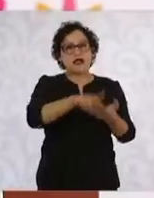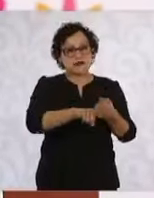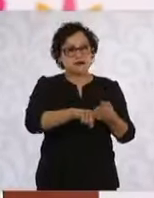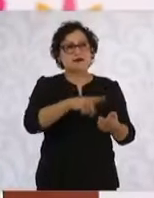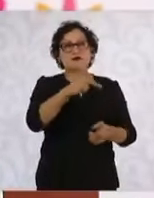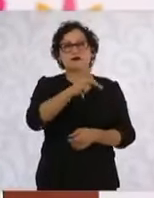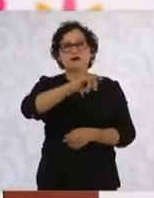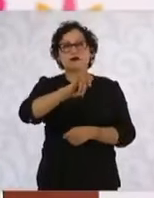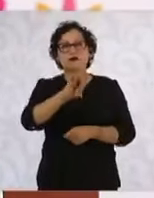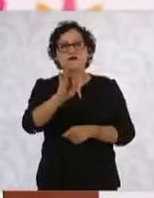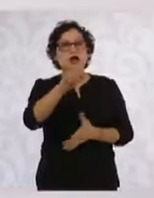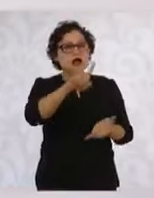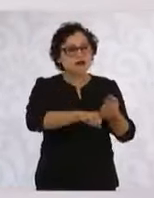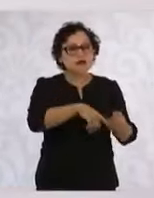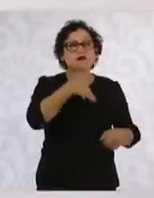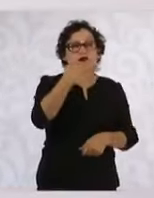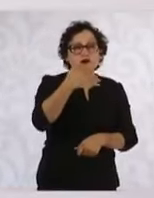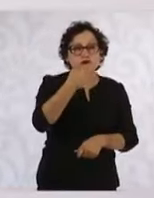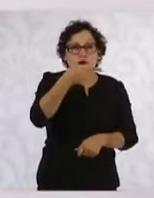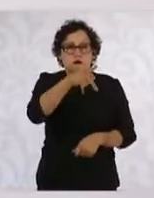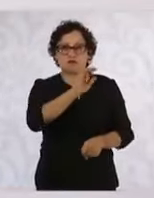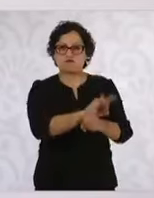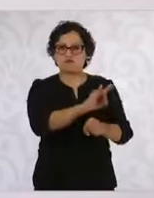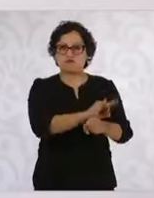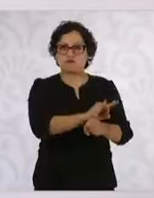defiende al Poder Judicial. O sea, ¿cómo?